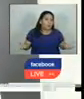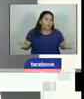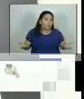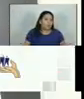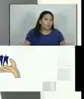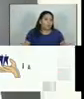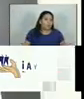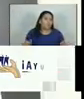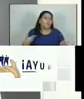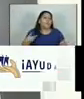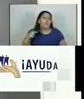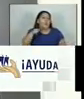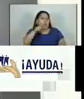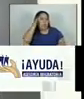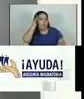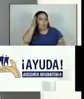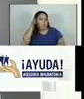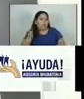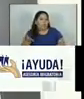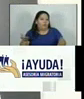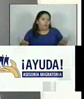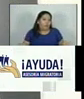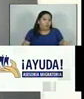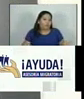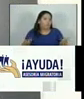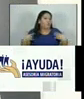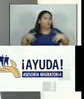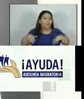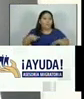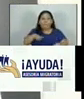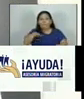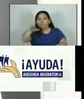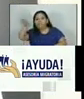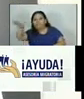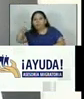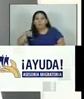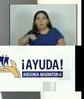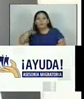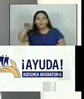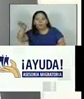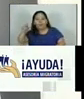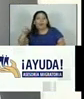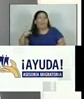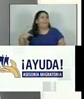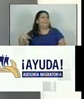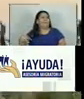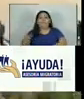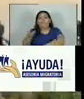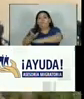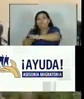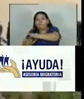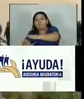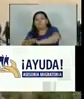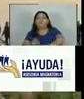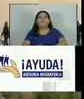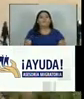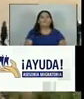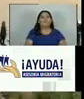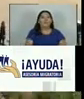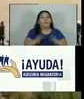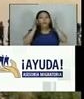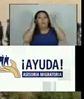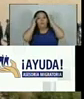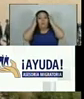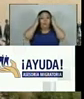hasta tanto no se creen nuevas vías para la migración regular la migración irregular parece ser la única opción otra de las